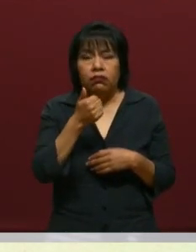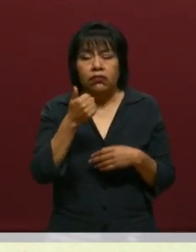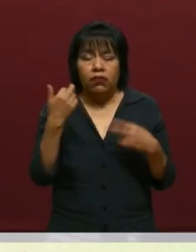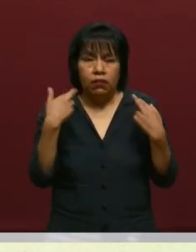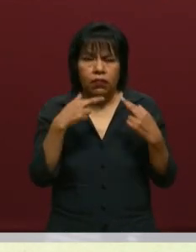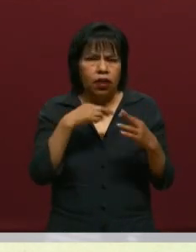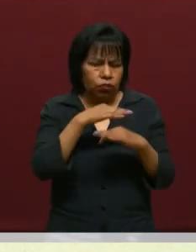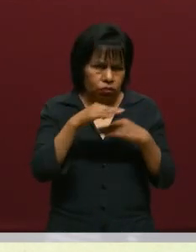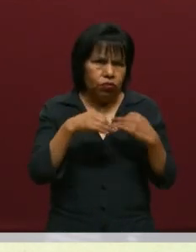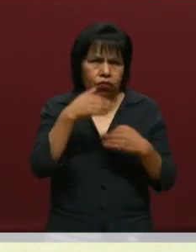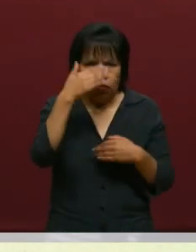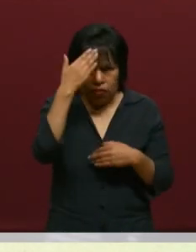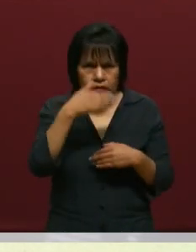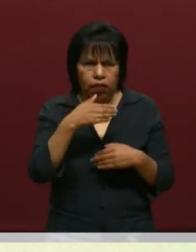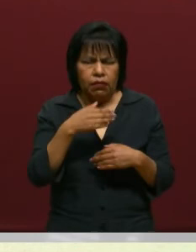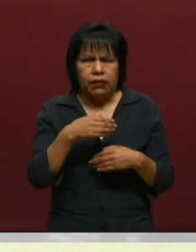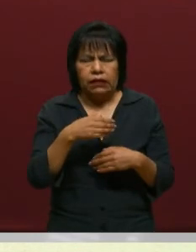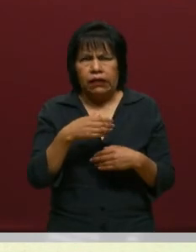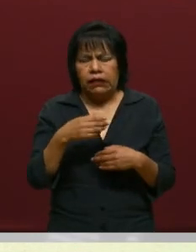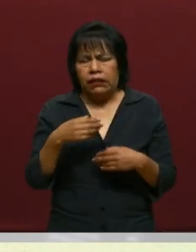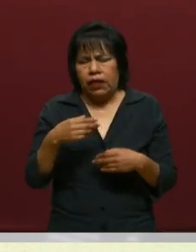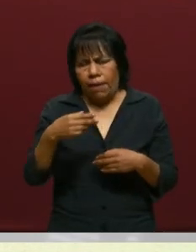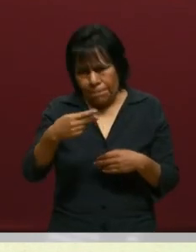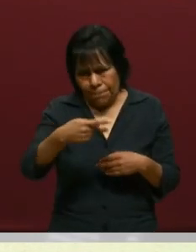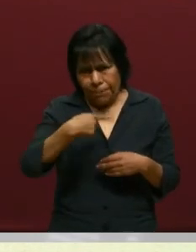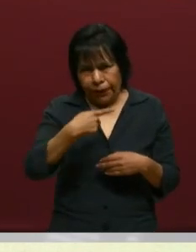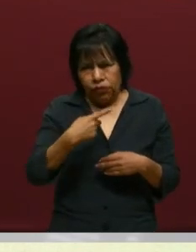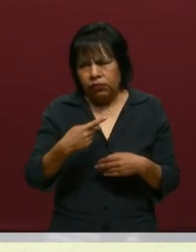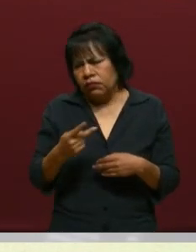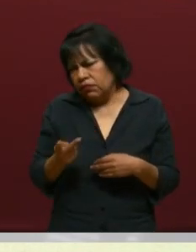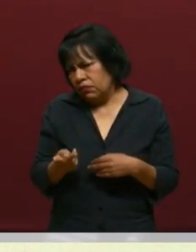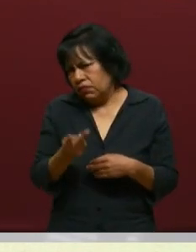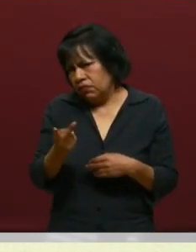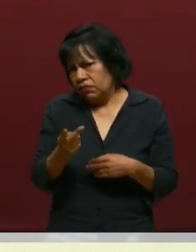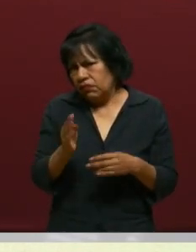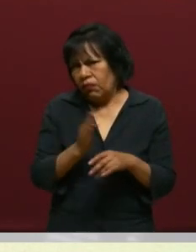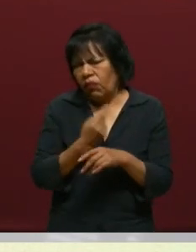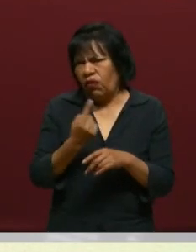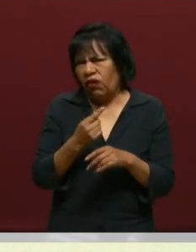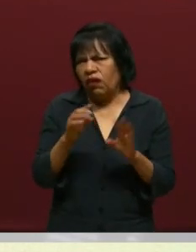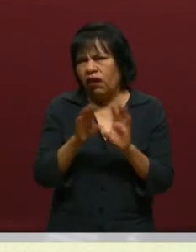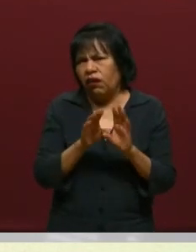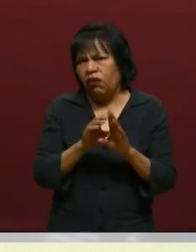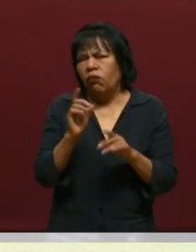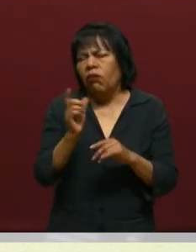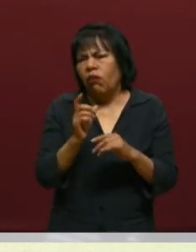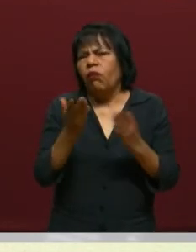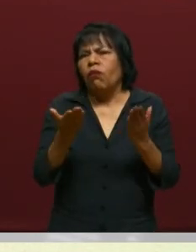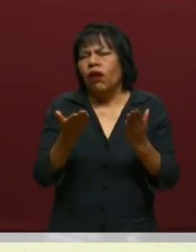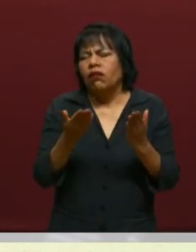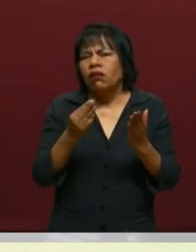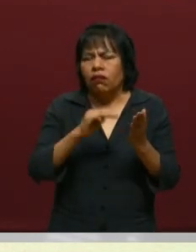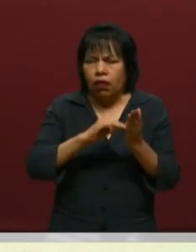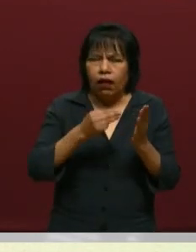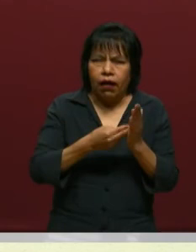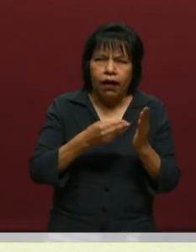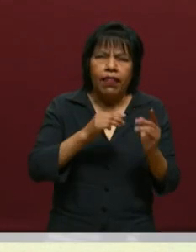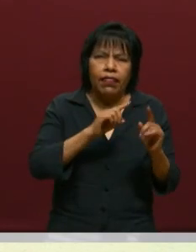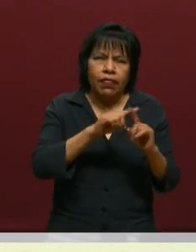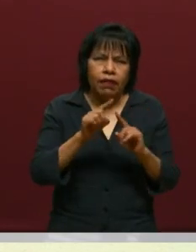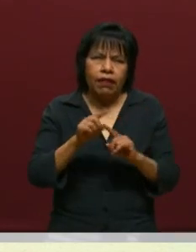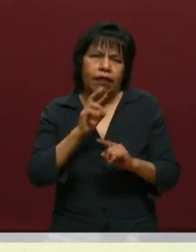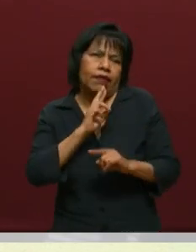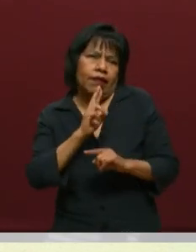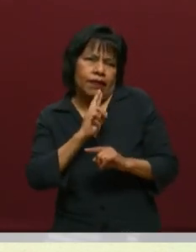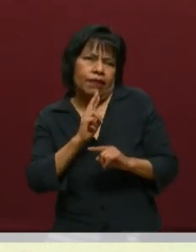que preguntarnos siempre, ¿no? ¿Por qué? ¿Cómo? ¿Cuándo? Y plantear diferentes estrategias para dar respuesta a los